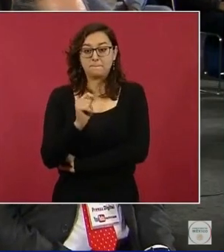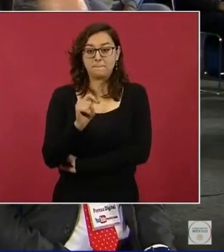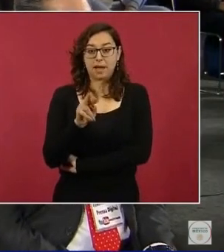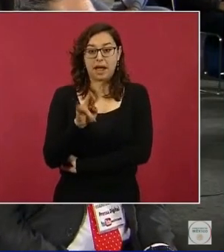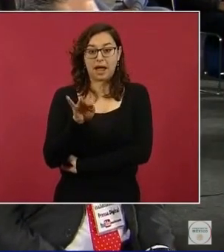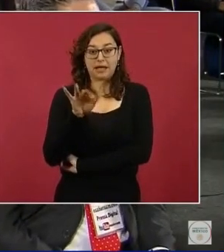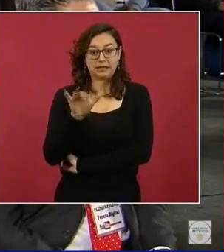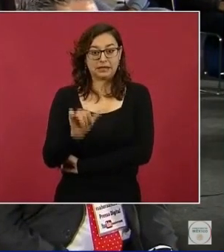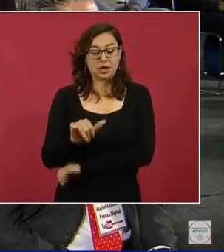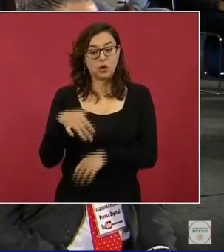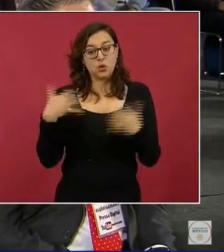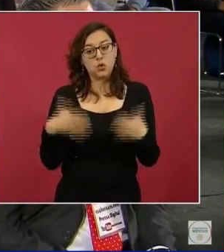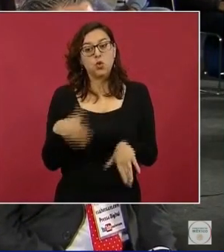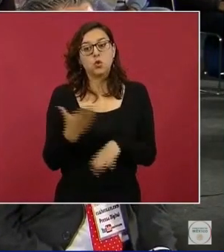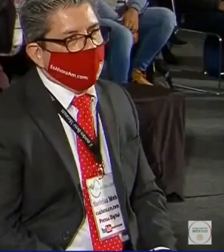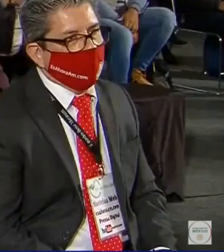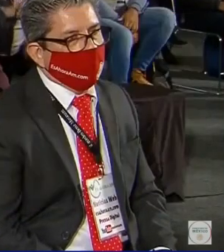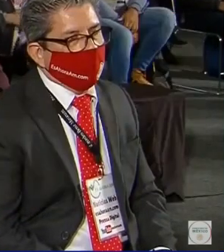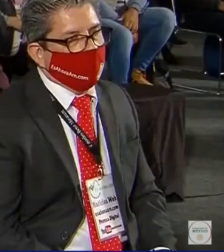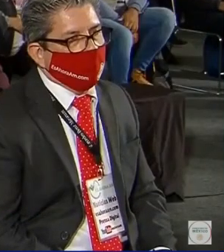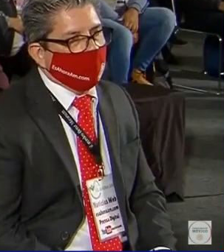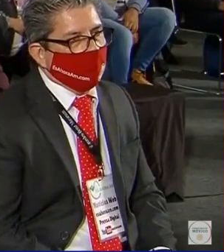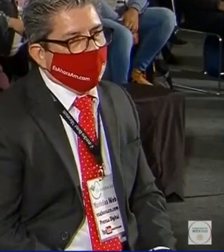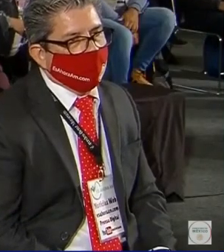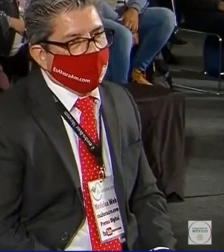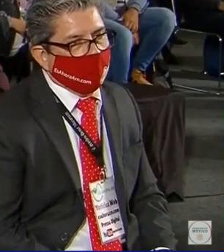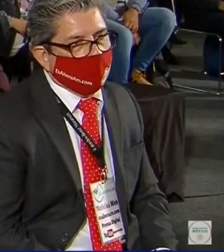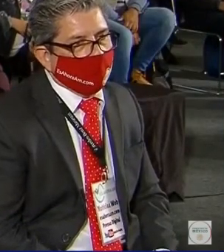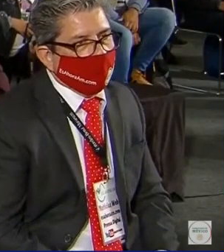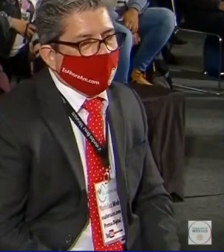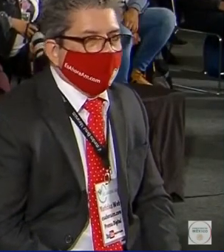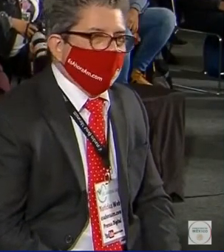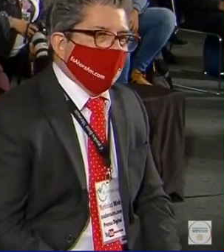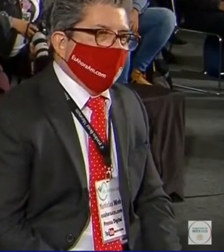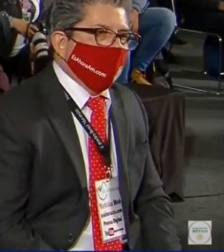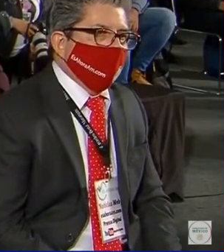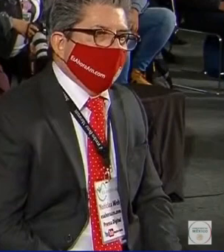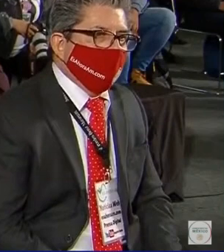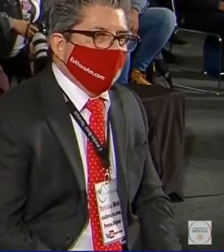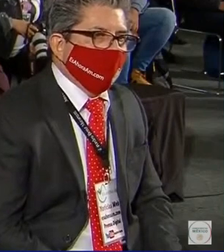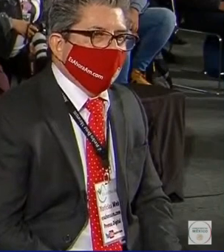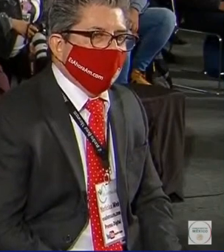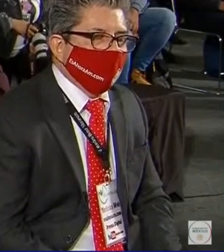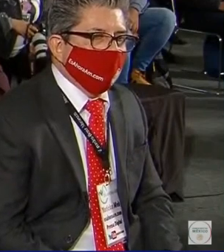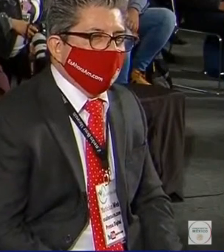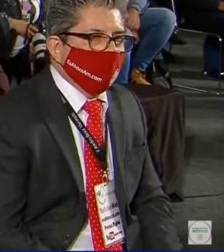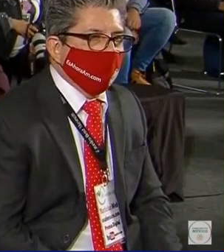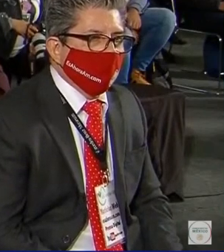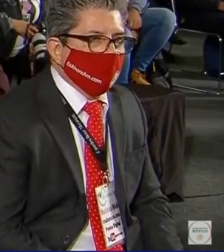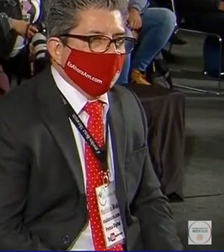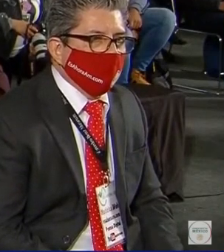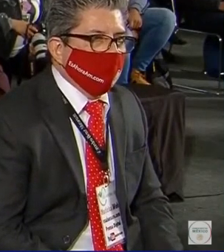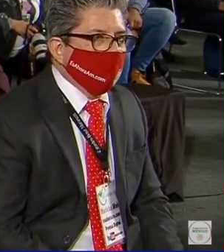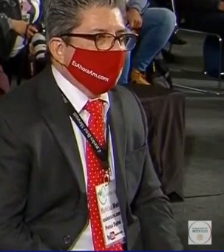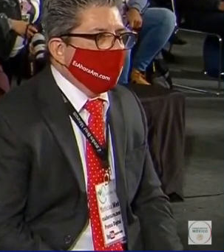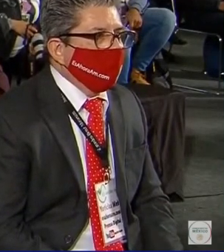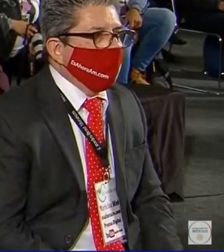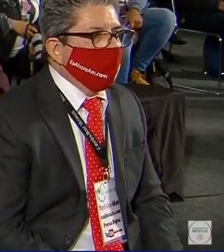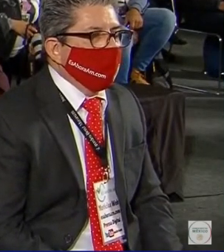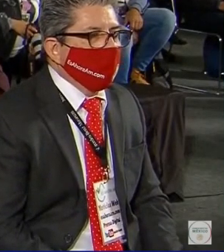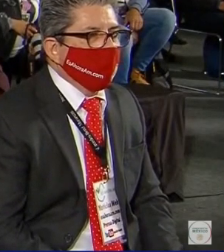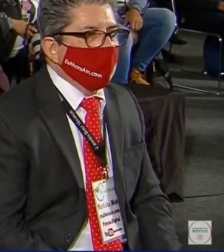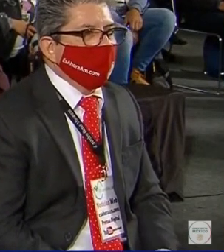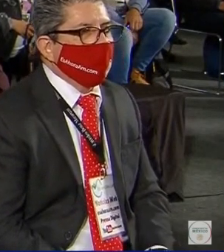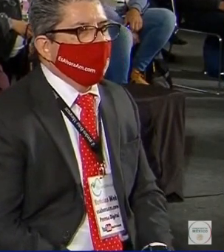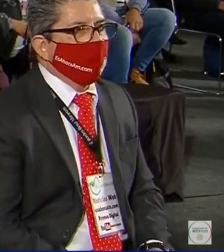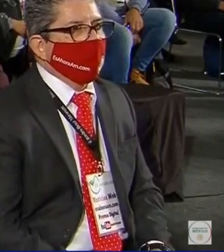importante, nos comentaba que podría ser la primera vacuna inhalada o no sé si le llame oftálmica del mundo, que es algo muy